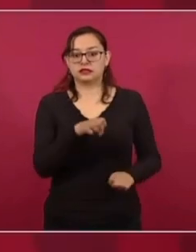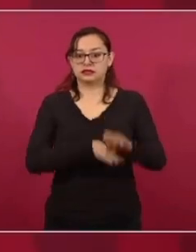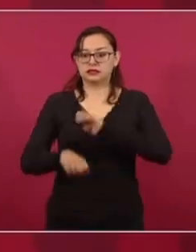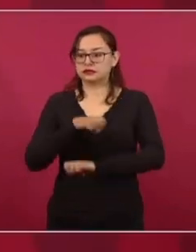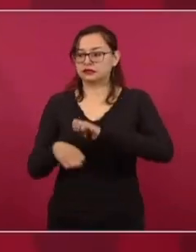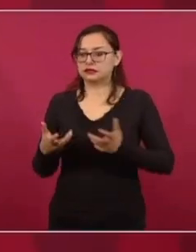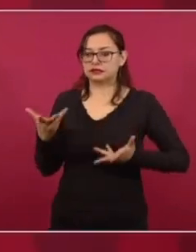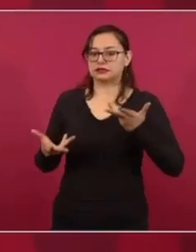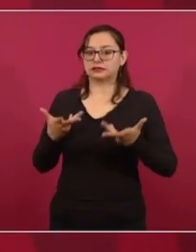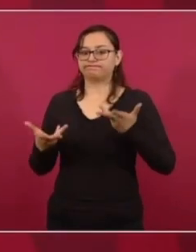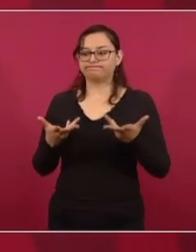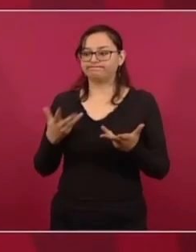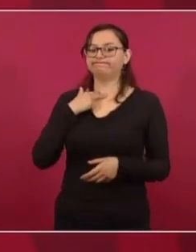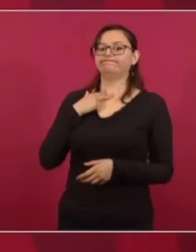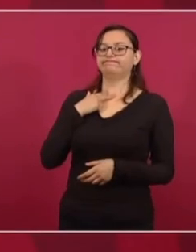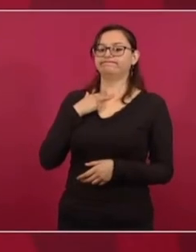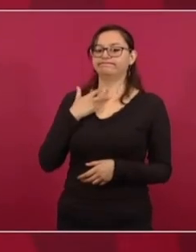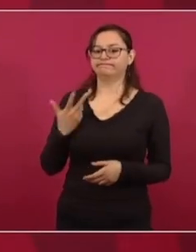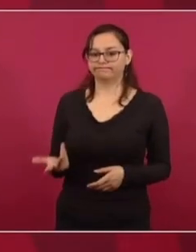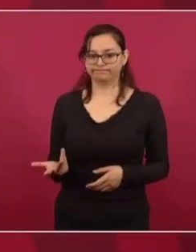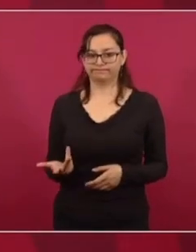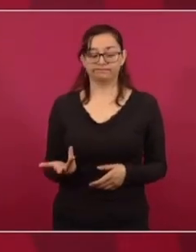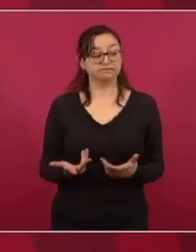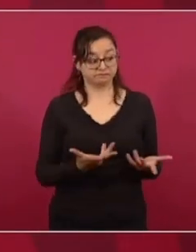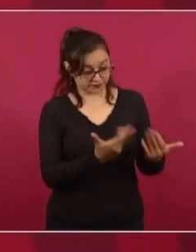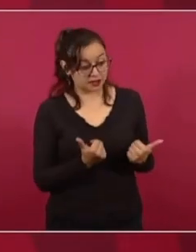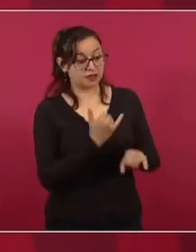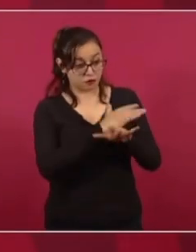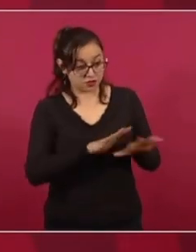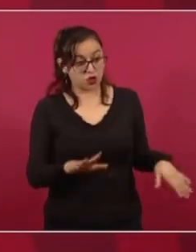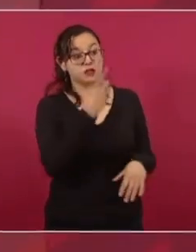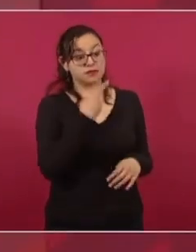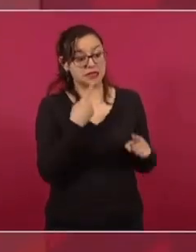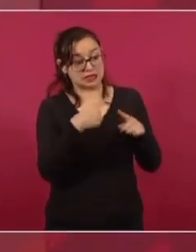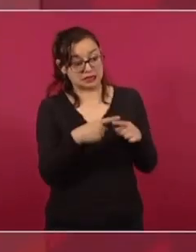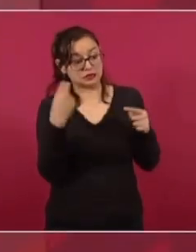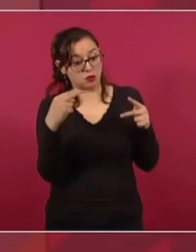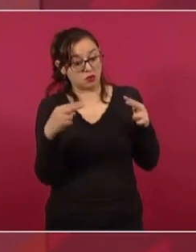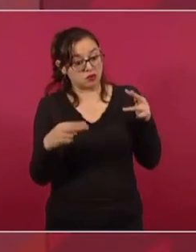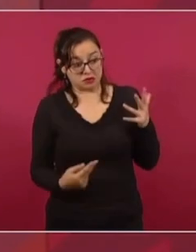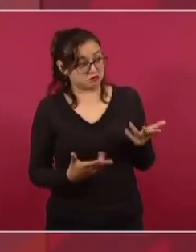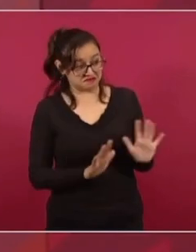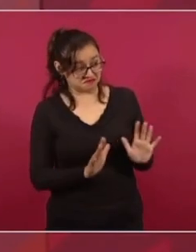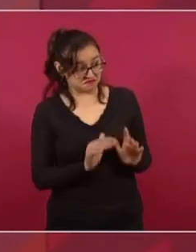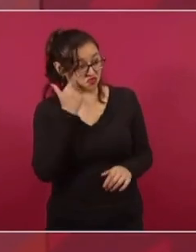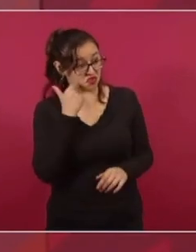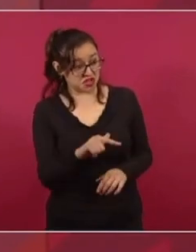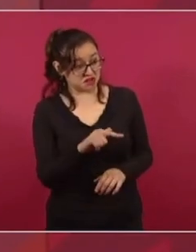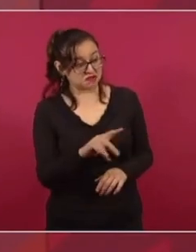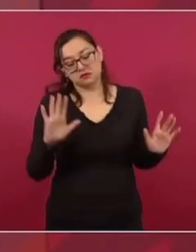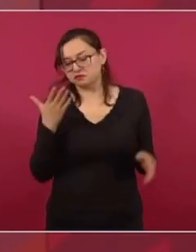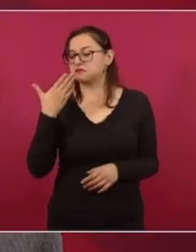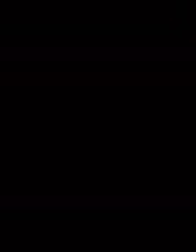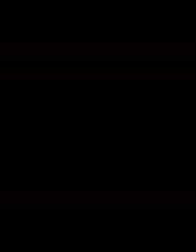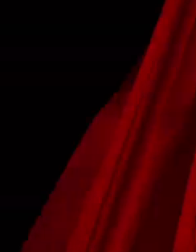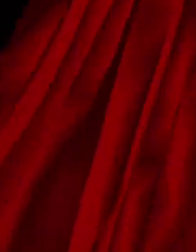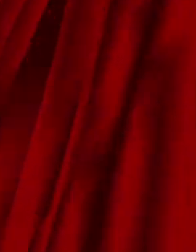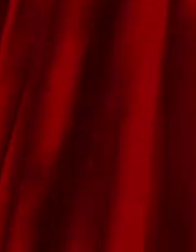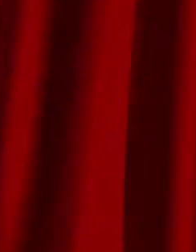si no llega a un acuerdo y si no se aclara esto, no va a tener ninguna oportunidad de trabajo en México.